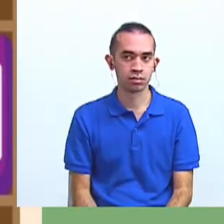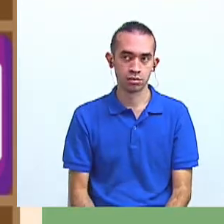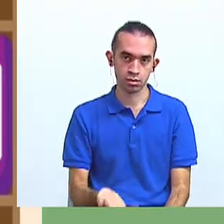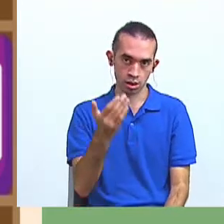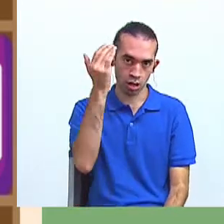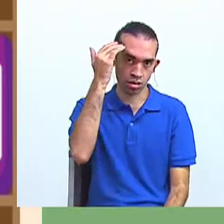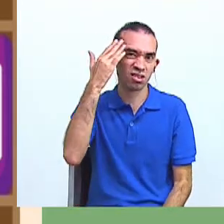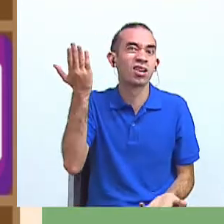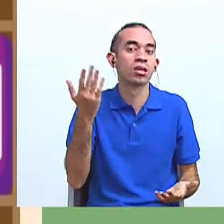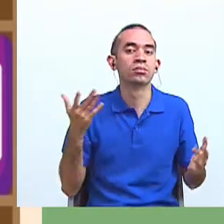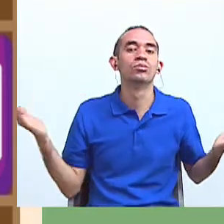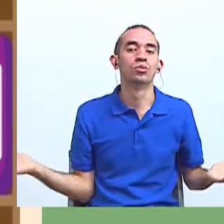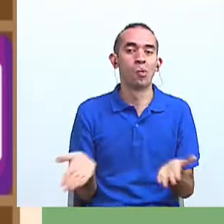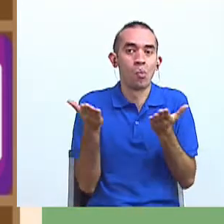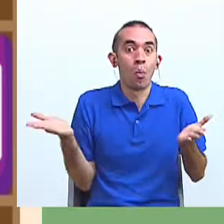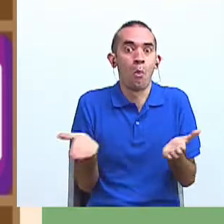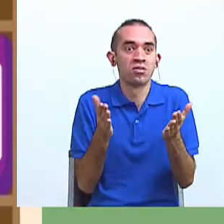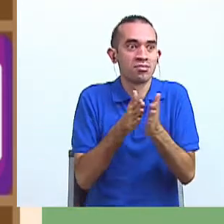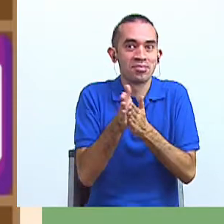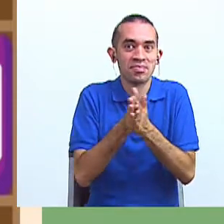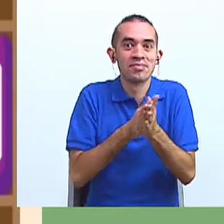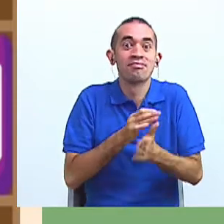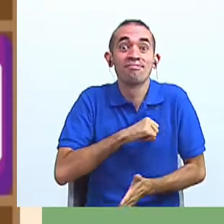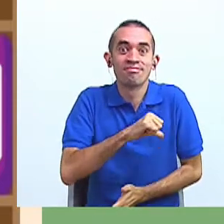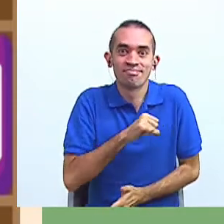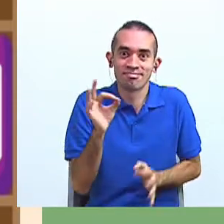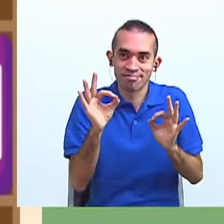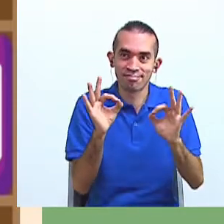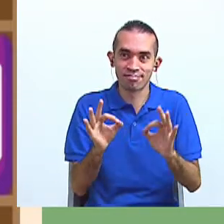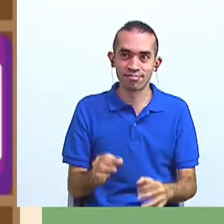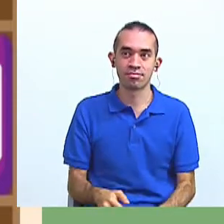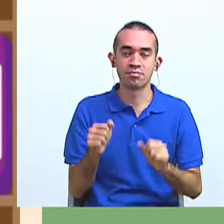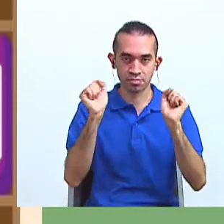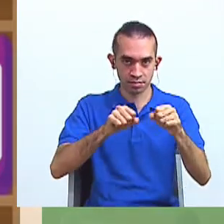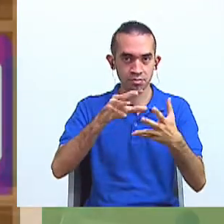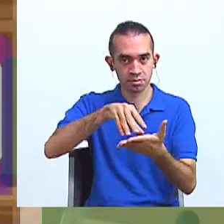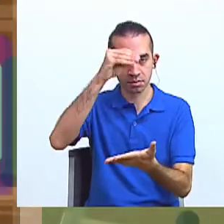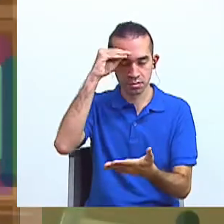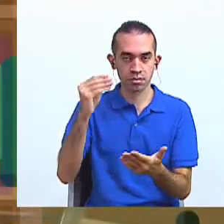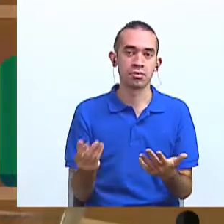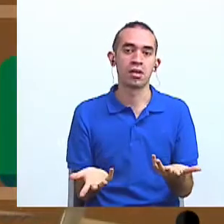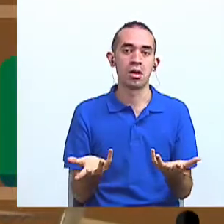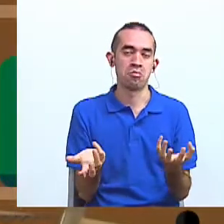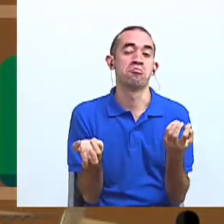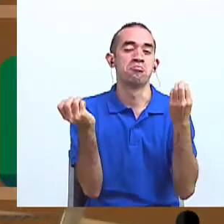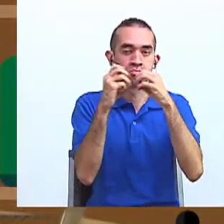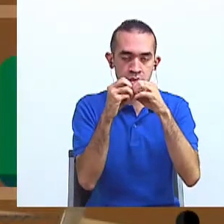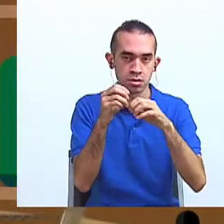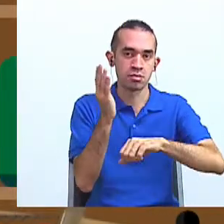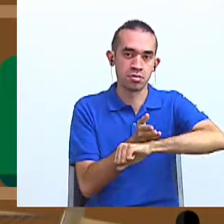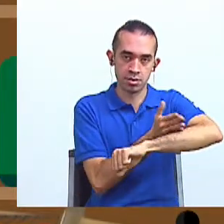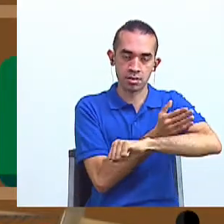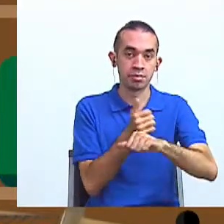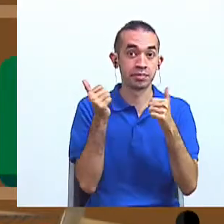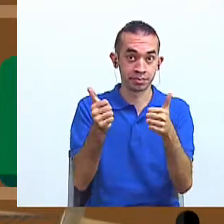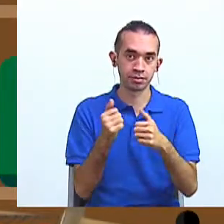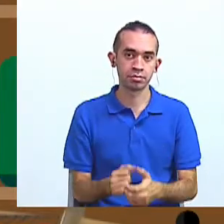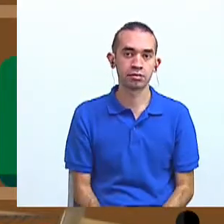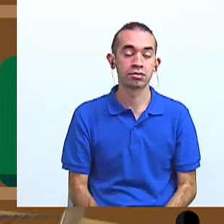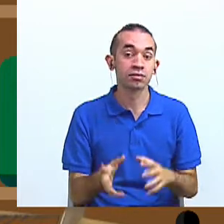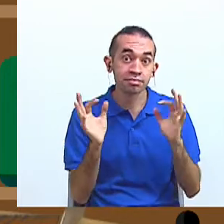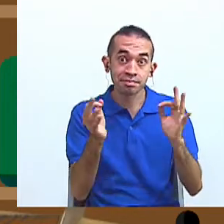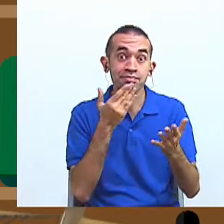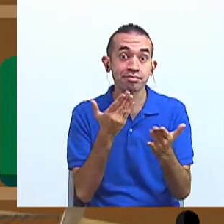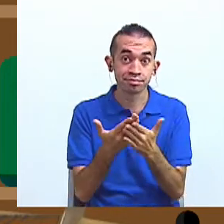la motivación, una buena actitud que nos permita aprender más, mejorar. Ok, tenemos esa buena